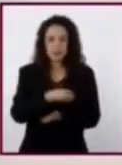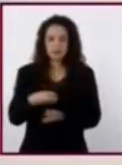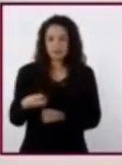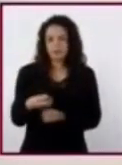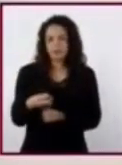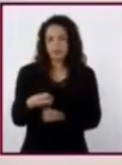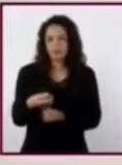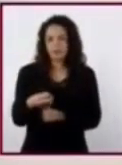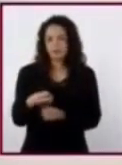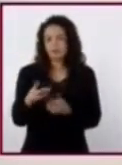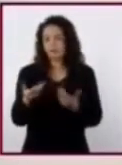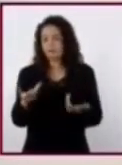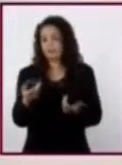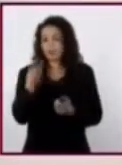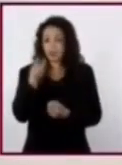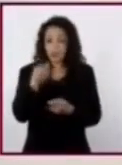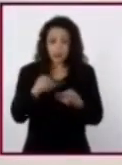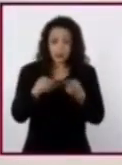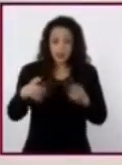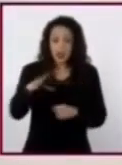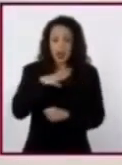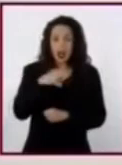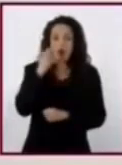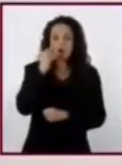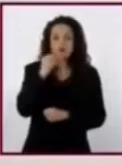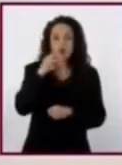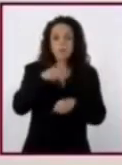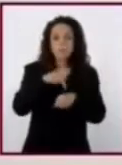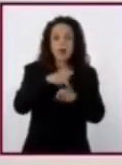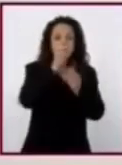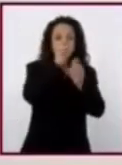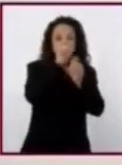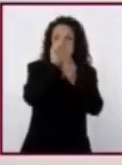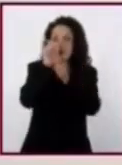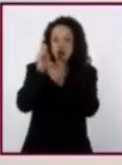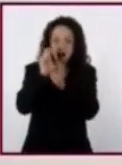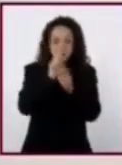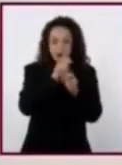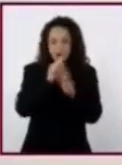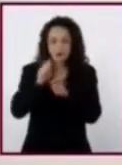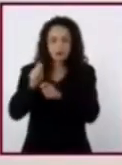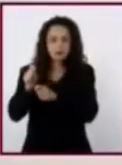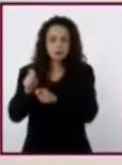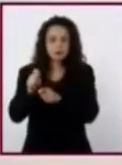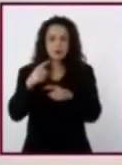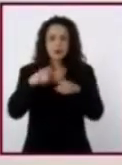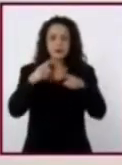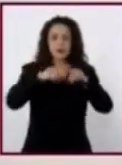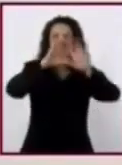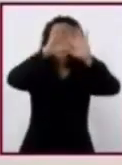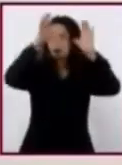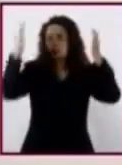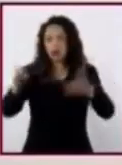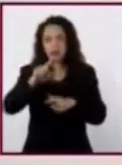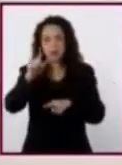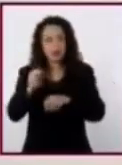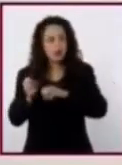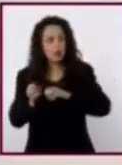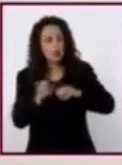historia tantas piedras talladas por benévolos canteros y abandonadas después en el terreno?